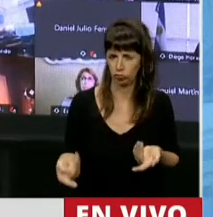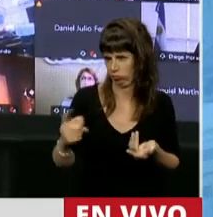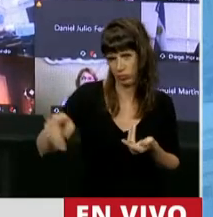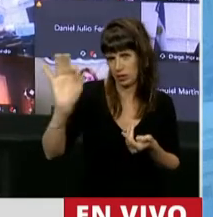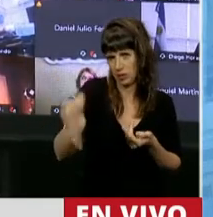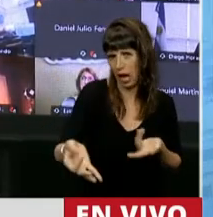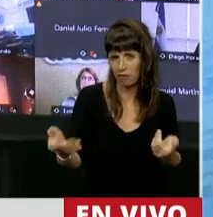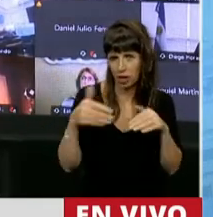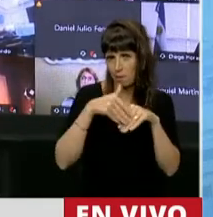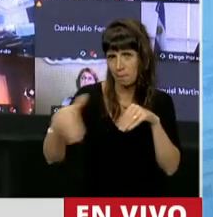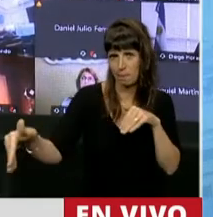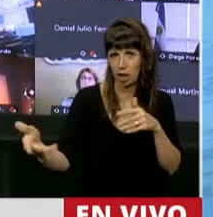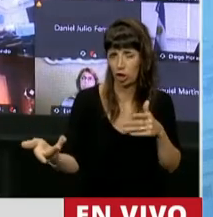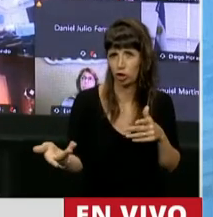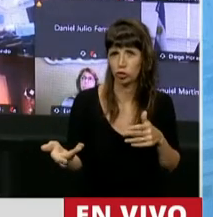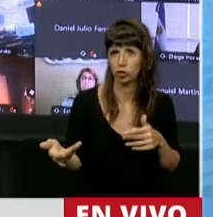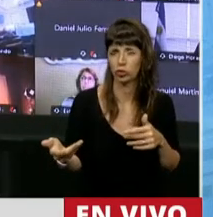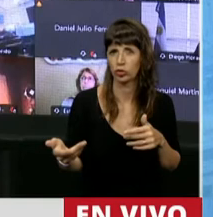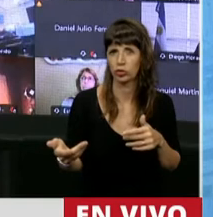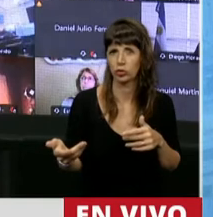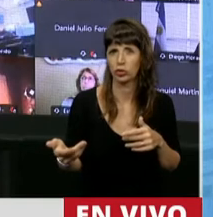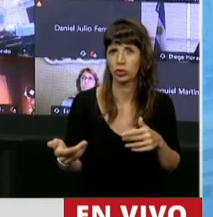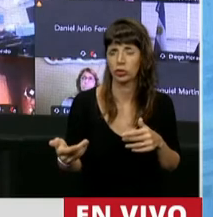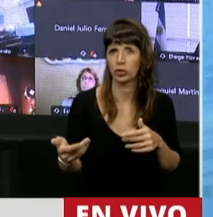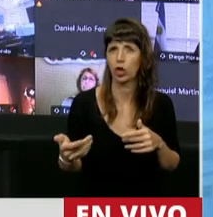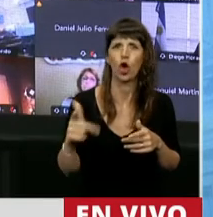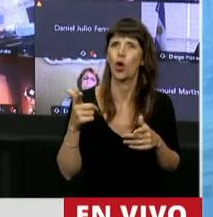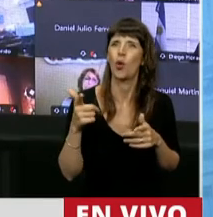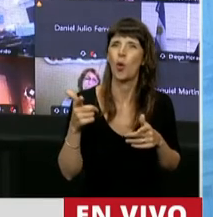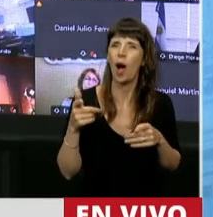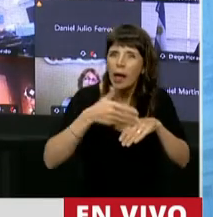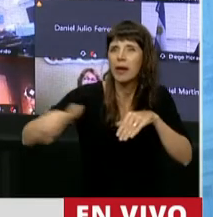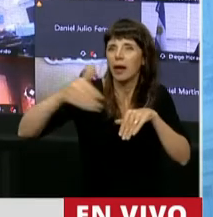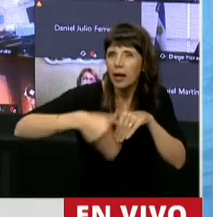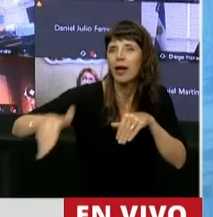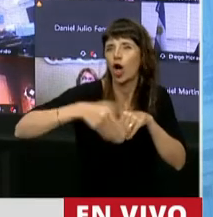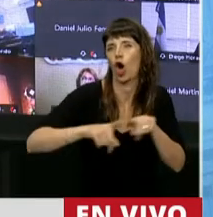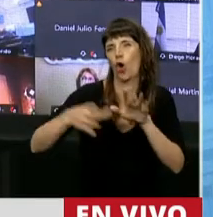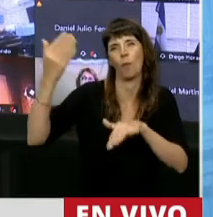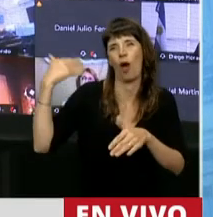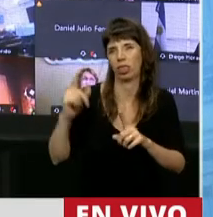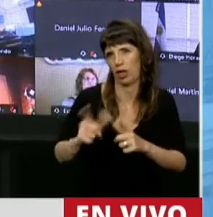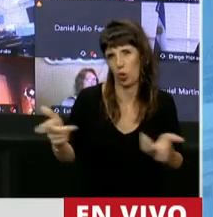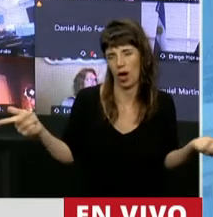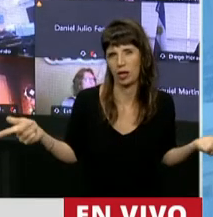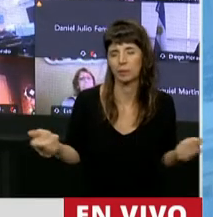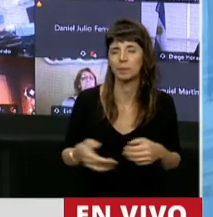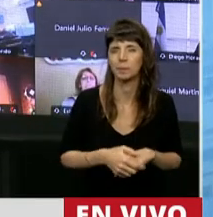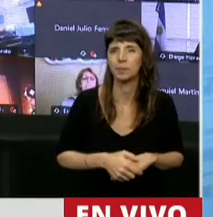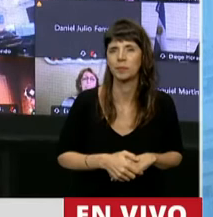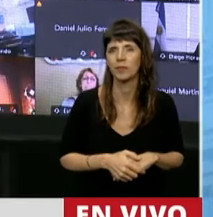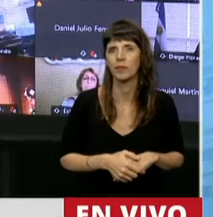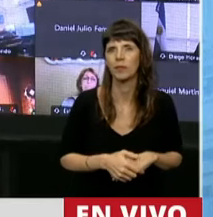tampoco están con una ciudad como la que sabíamos tener. Entonces, primero